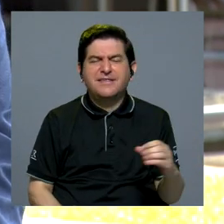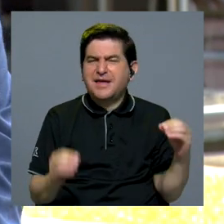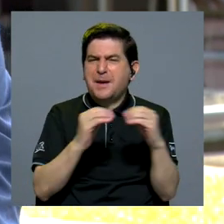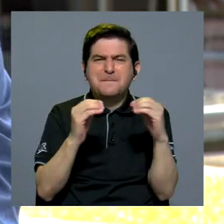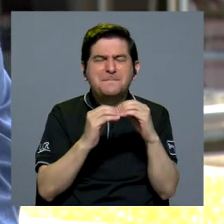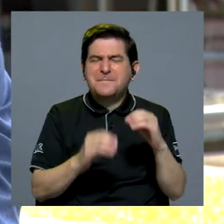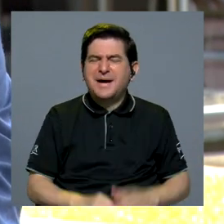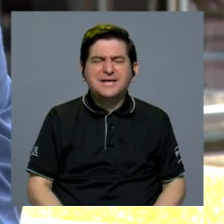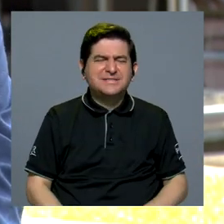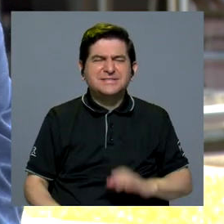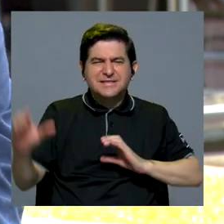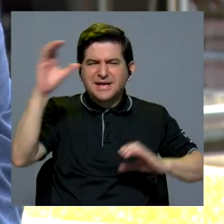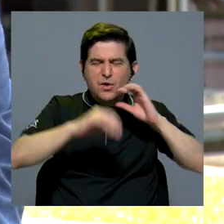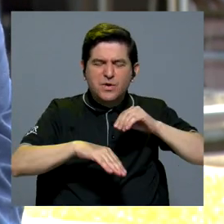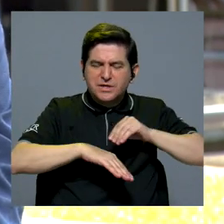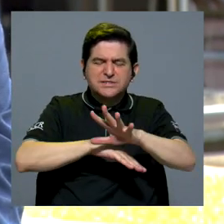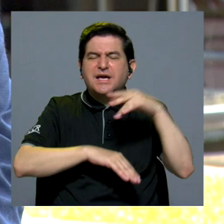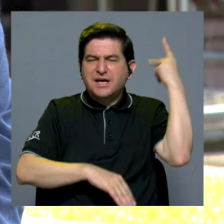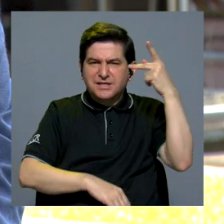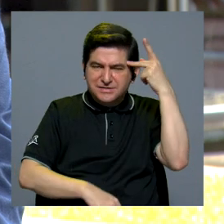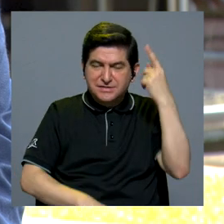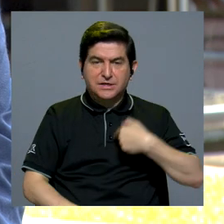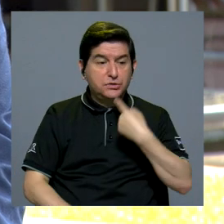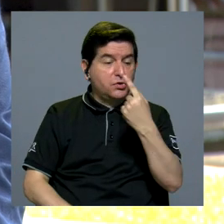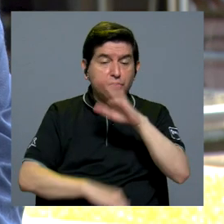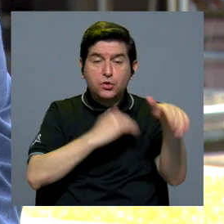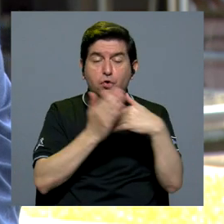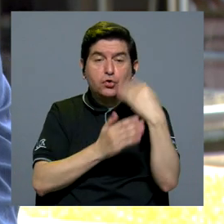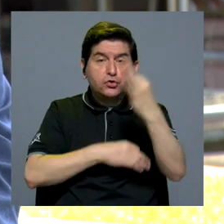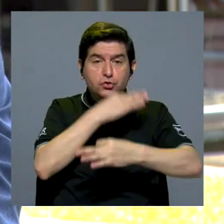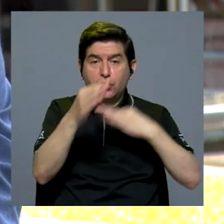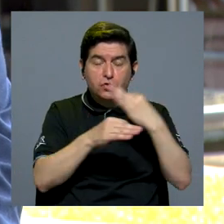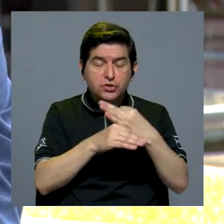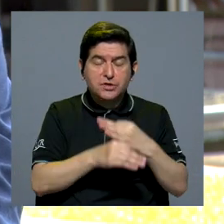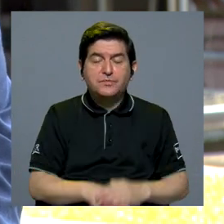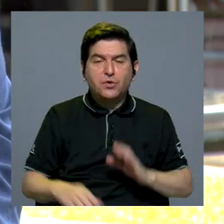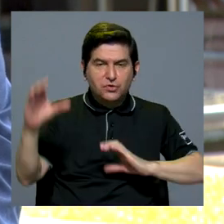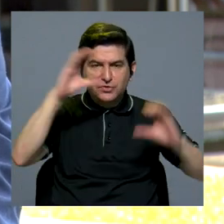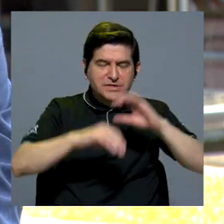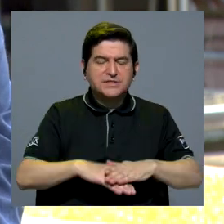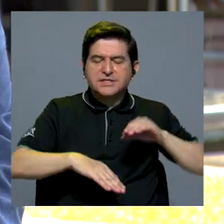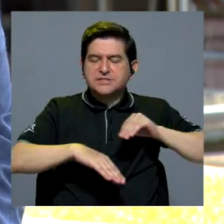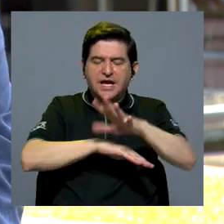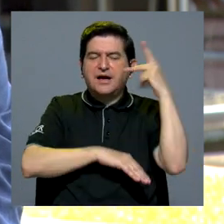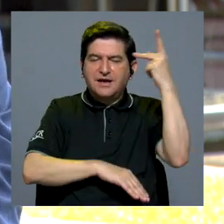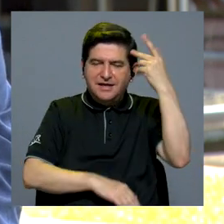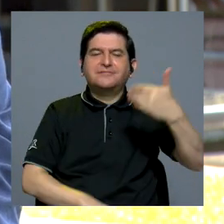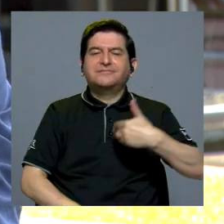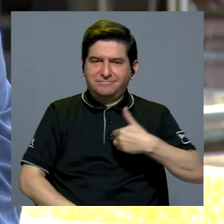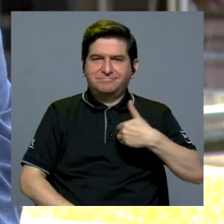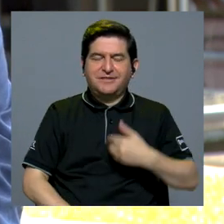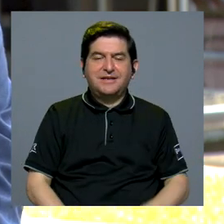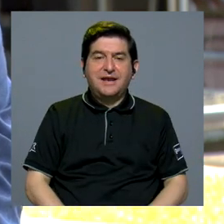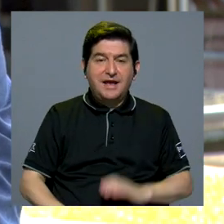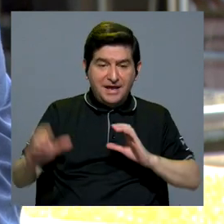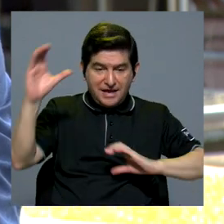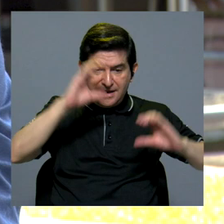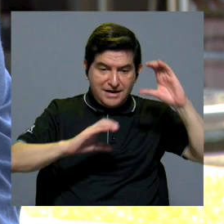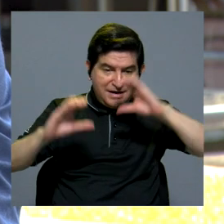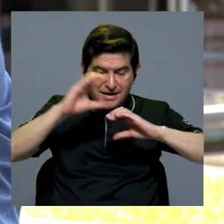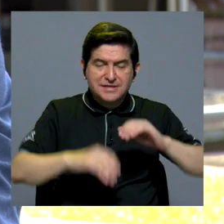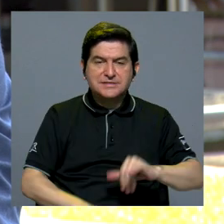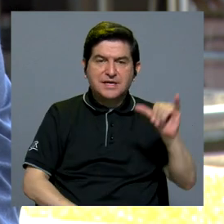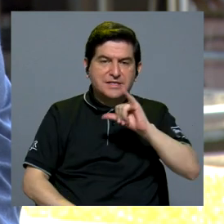que ciencias politizadas y lo que yo argumento es que todo tipo de ciencia está politizada en vista de que la ciencia toda